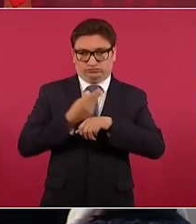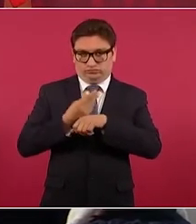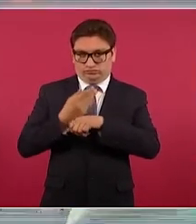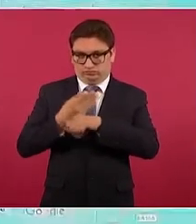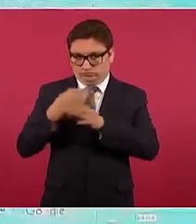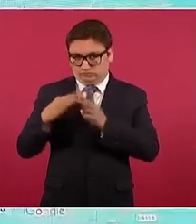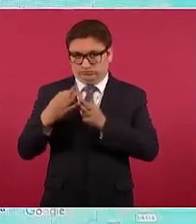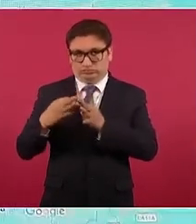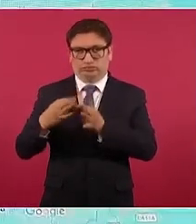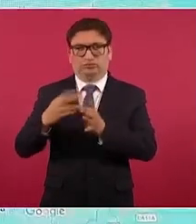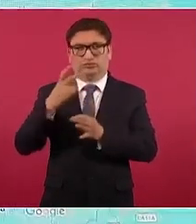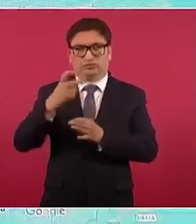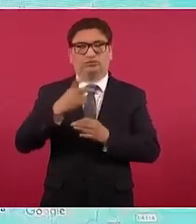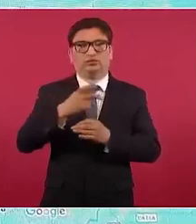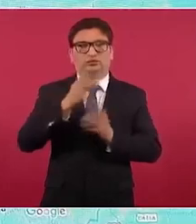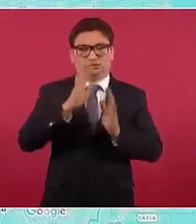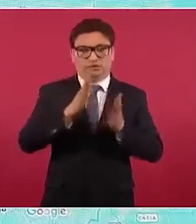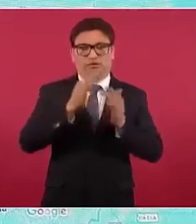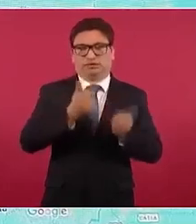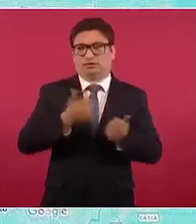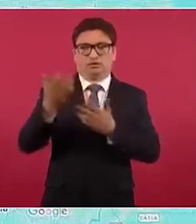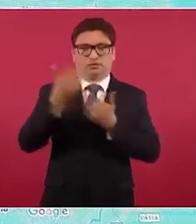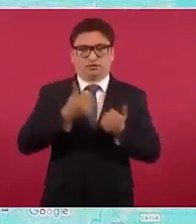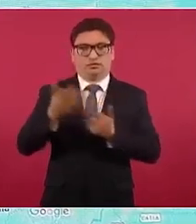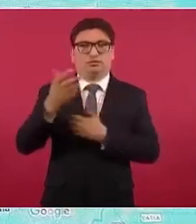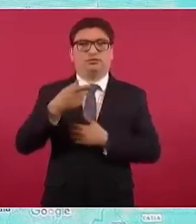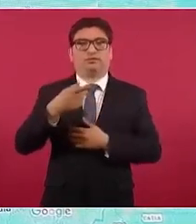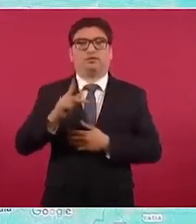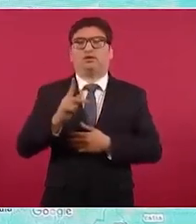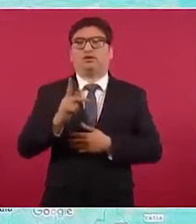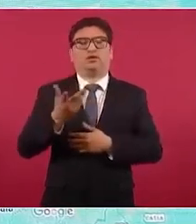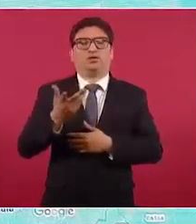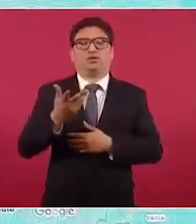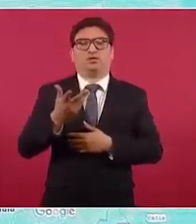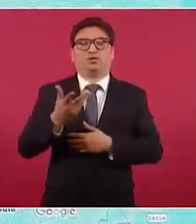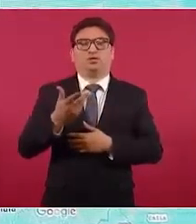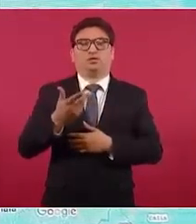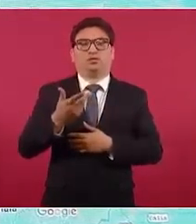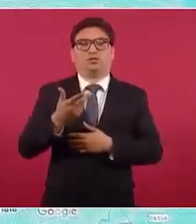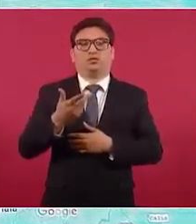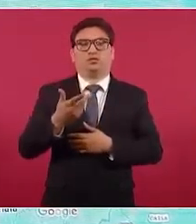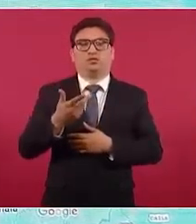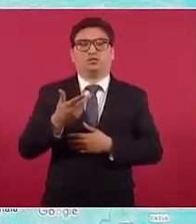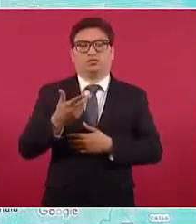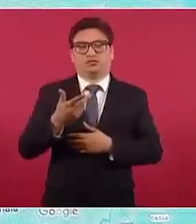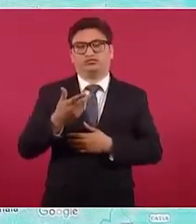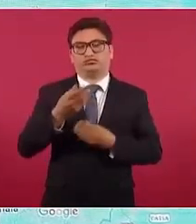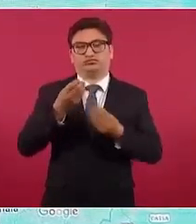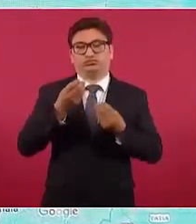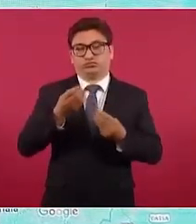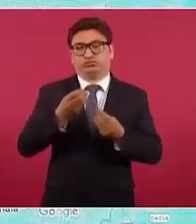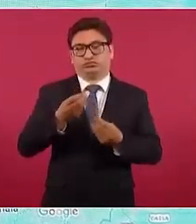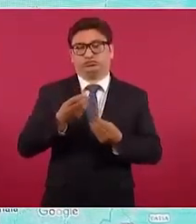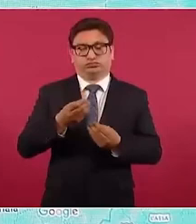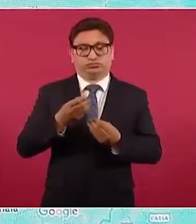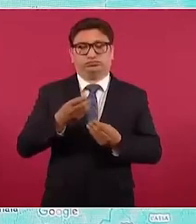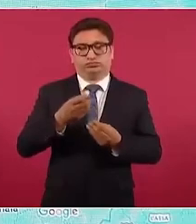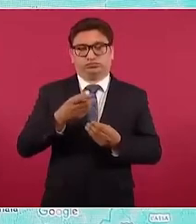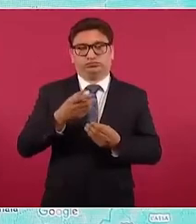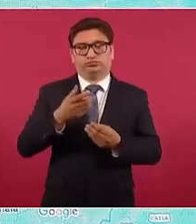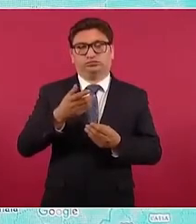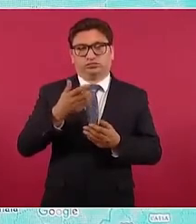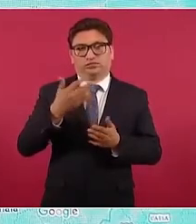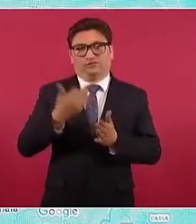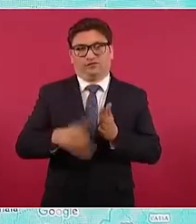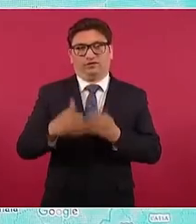ya se está trasladando balazo, pero es una cantidad considerable la